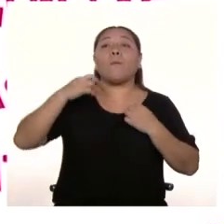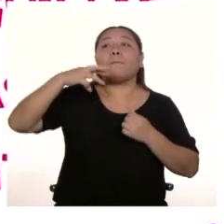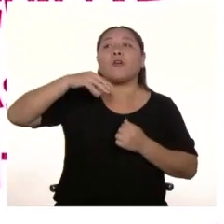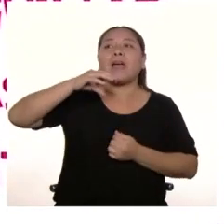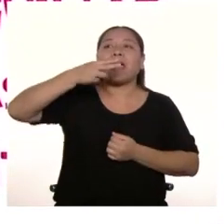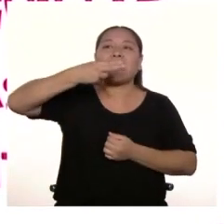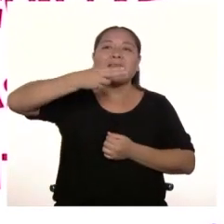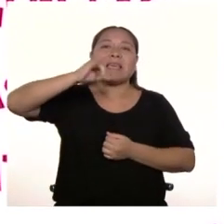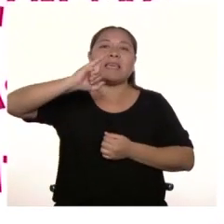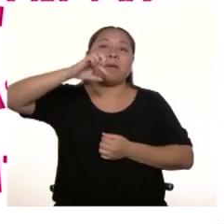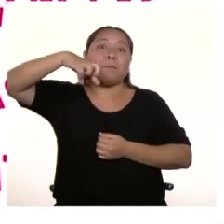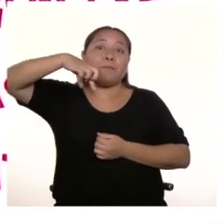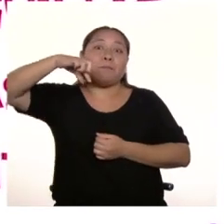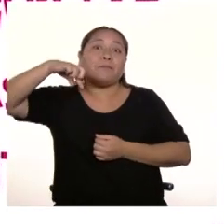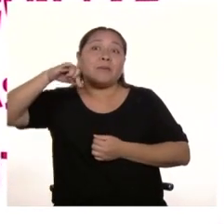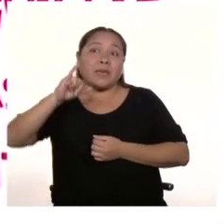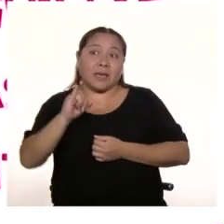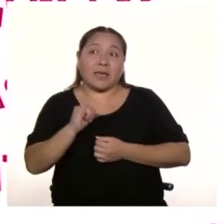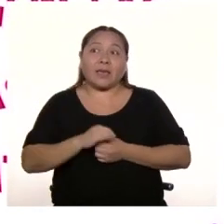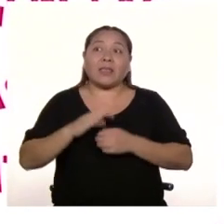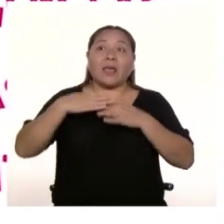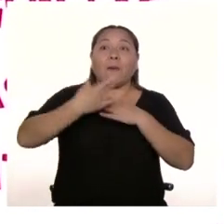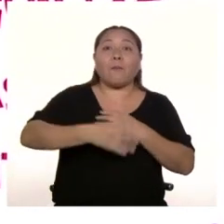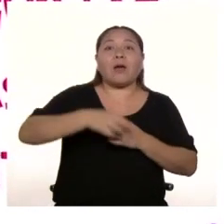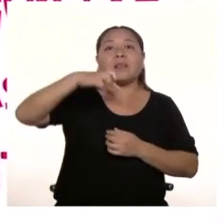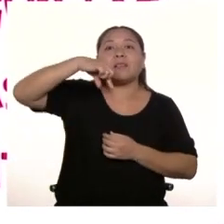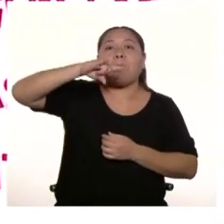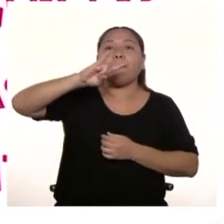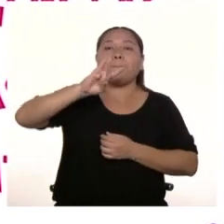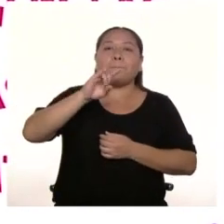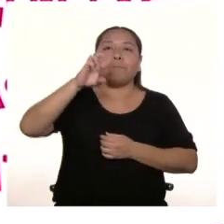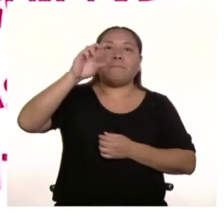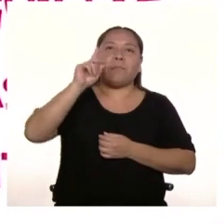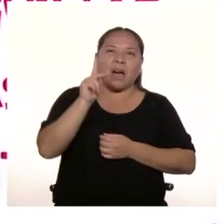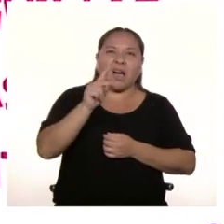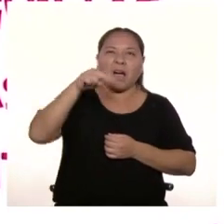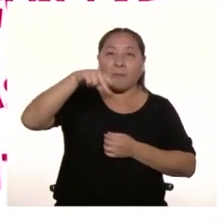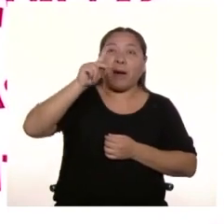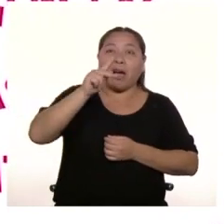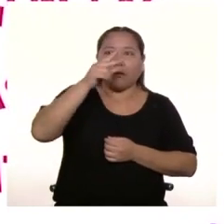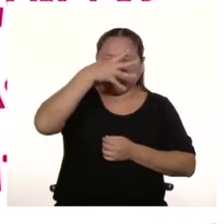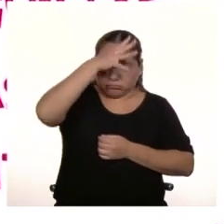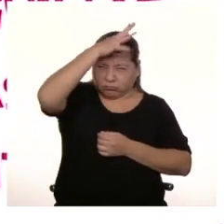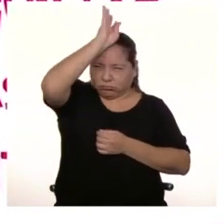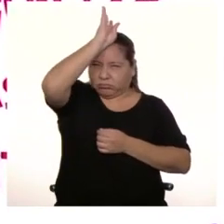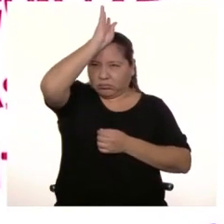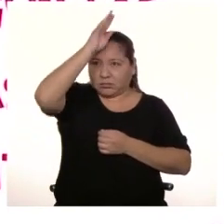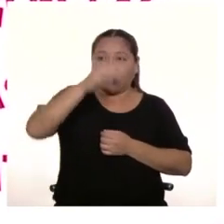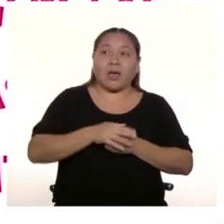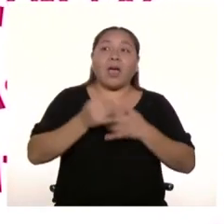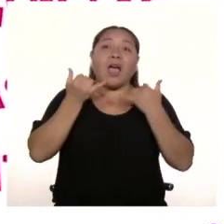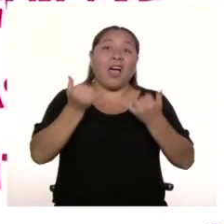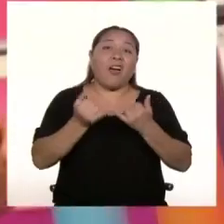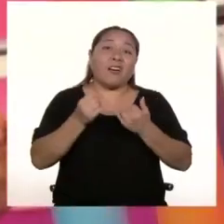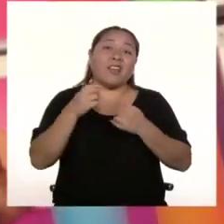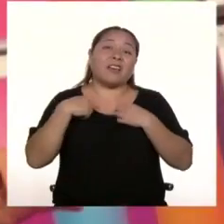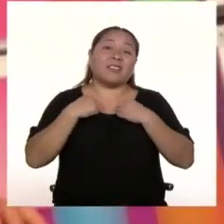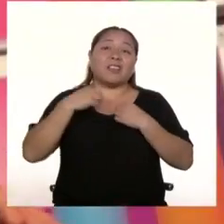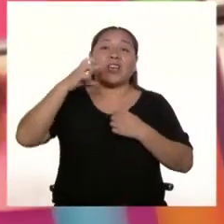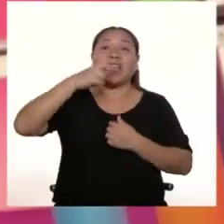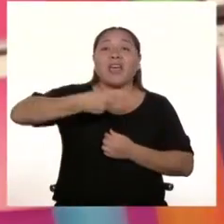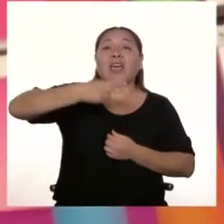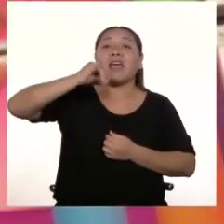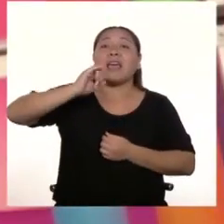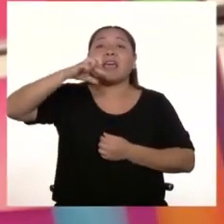moda punk, cada una representada por las almas jóvenes desenfrenadas. Hoy en día se refiere a la moda hip hop. Y